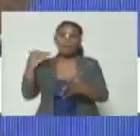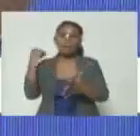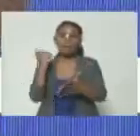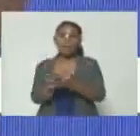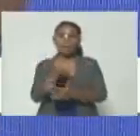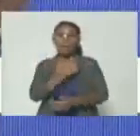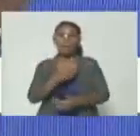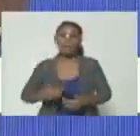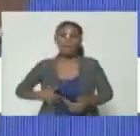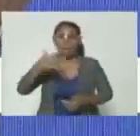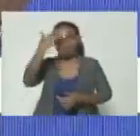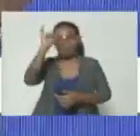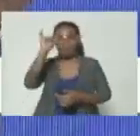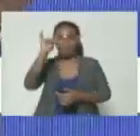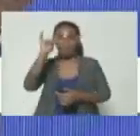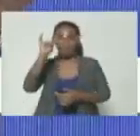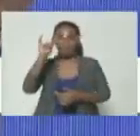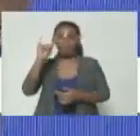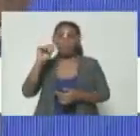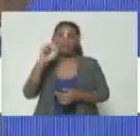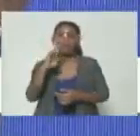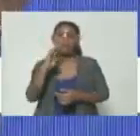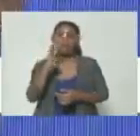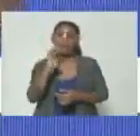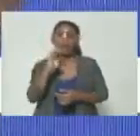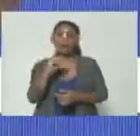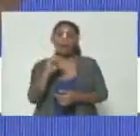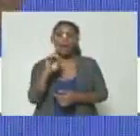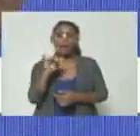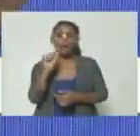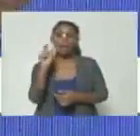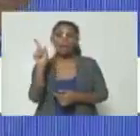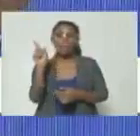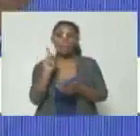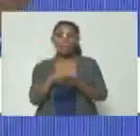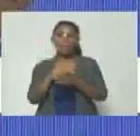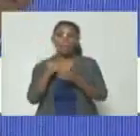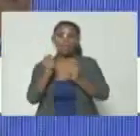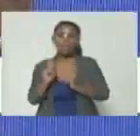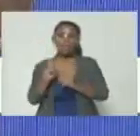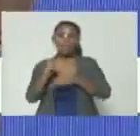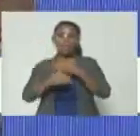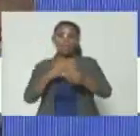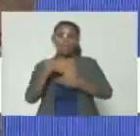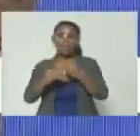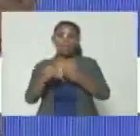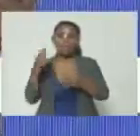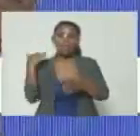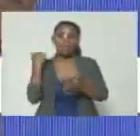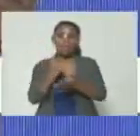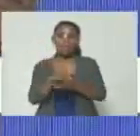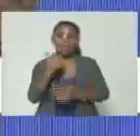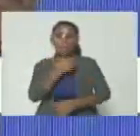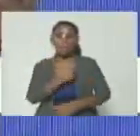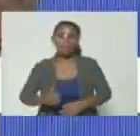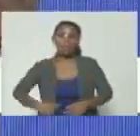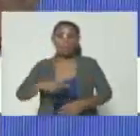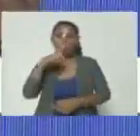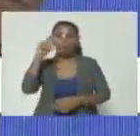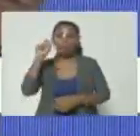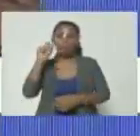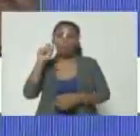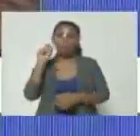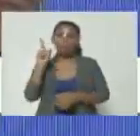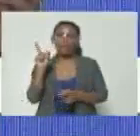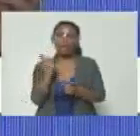presidente haitiano Jovenel Moïse estaría involucrada en el intento de magnicidio del presidente Maduro de